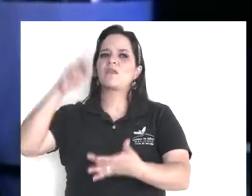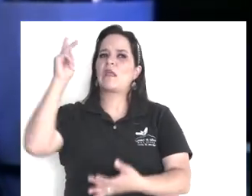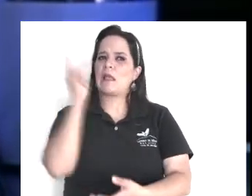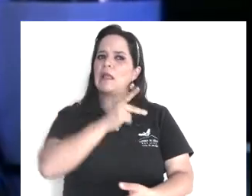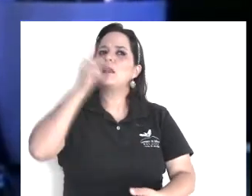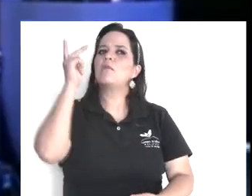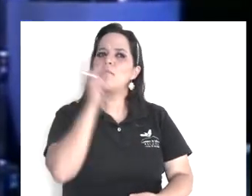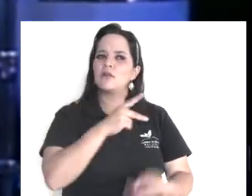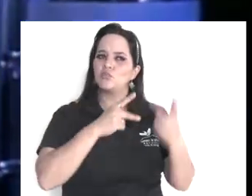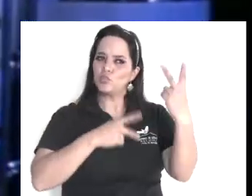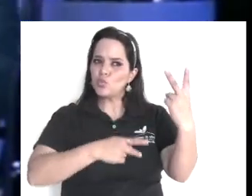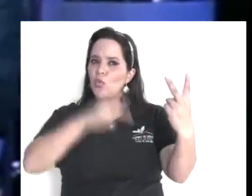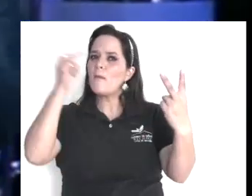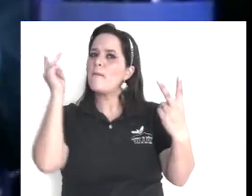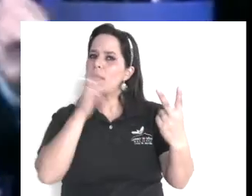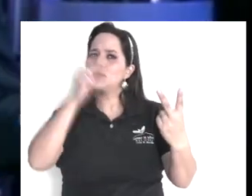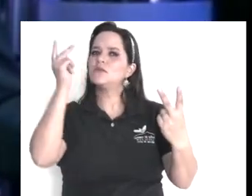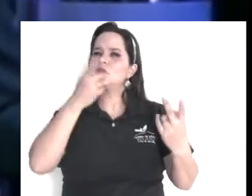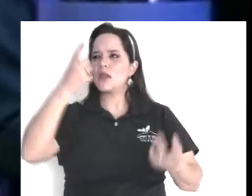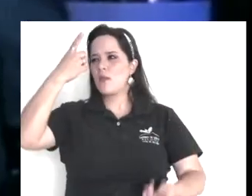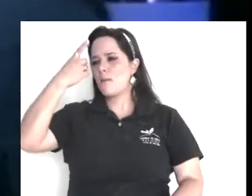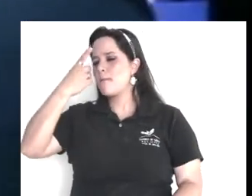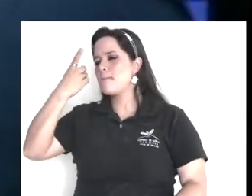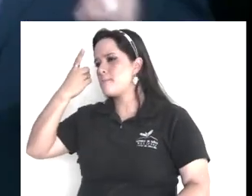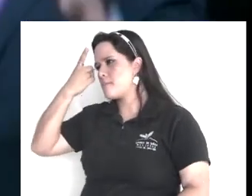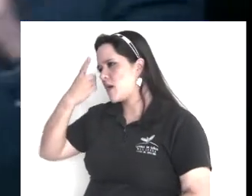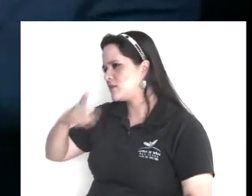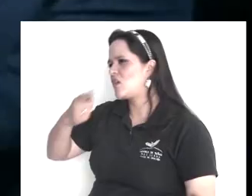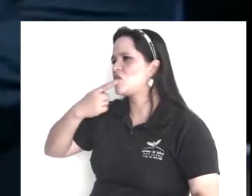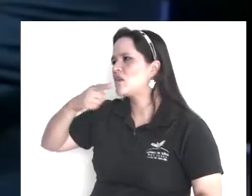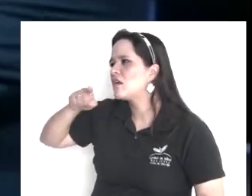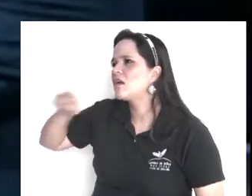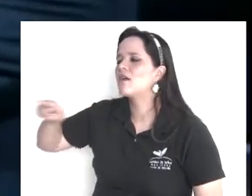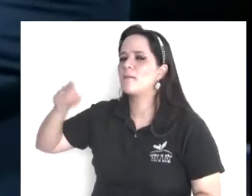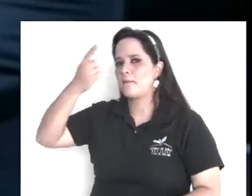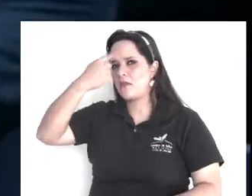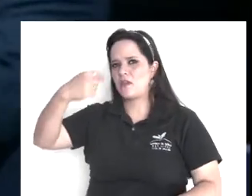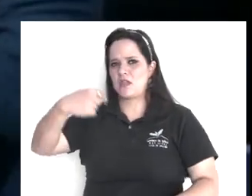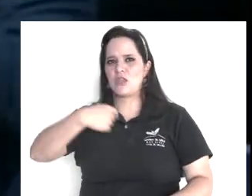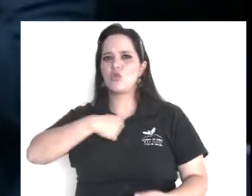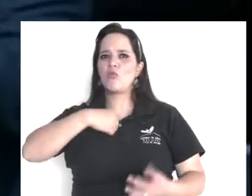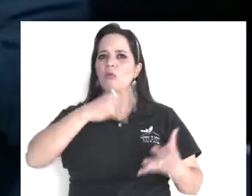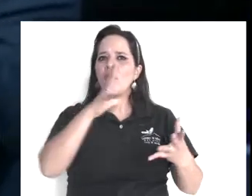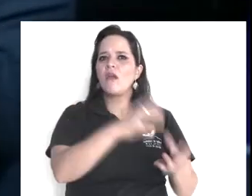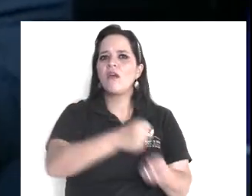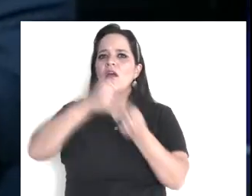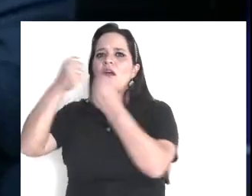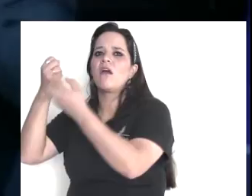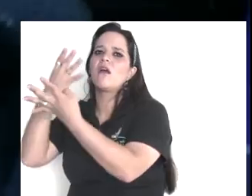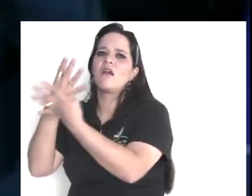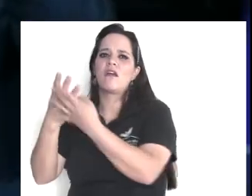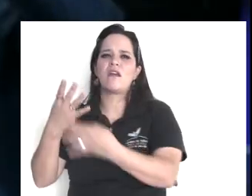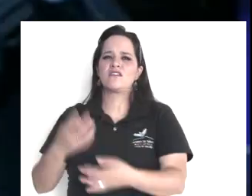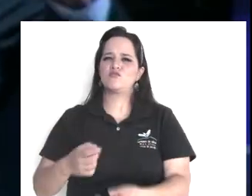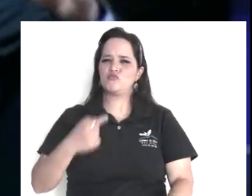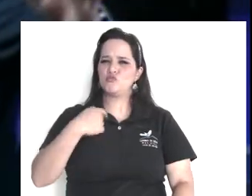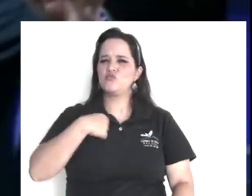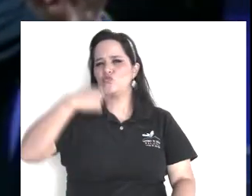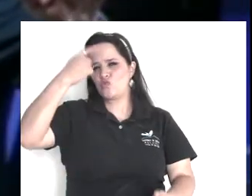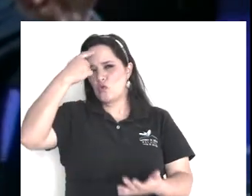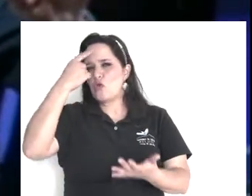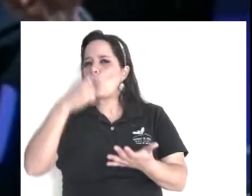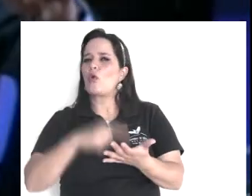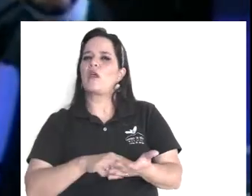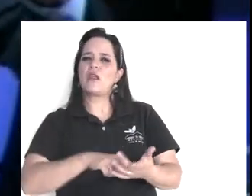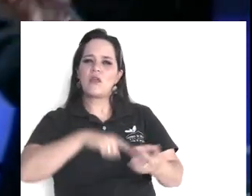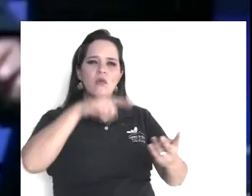dice, y estos, esa patrulla, y ese policía, los mandaron ellos, porque les pagaron, y empezó a decir, montón de